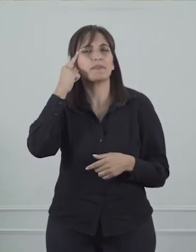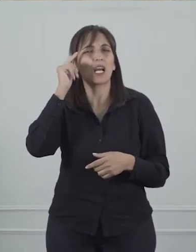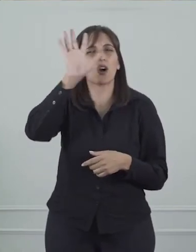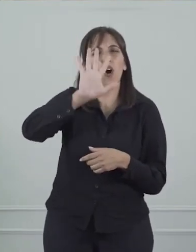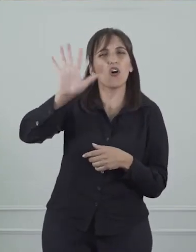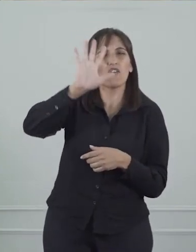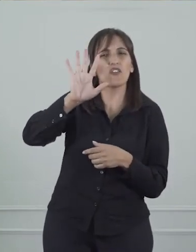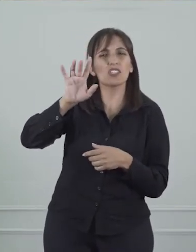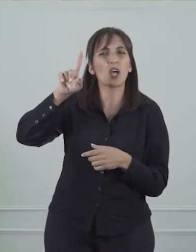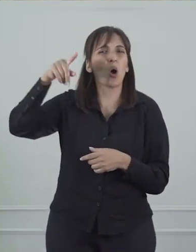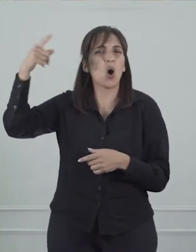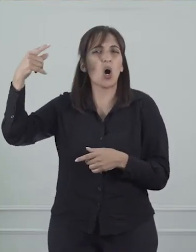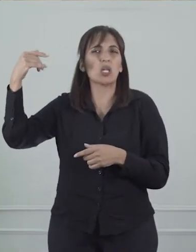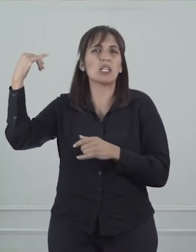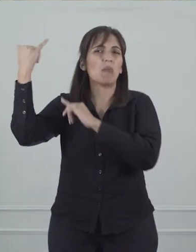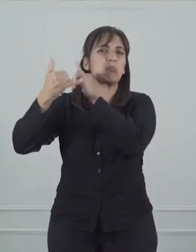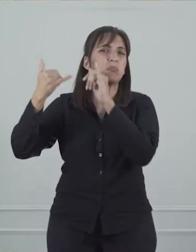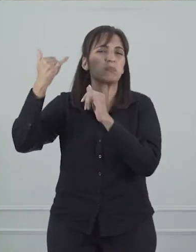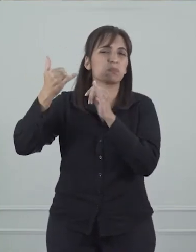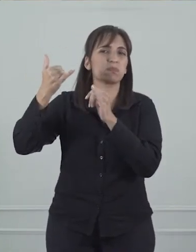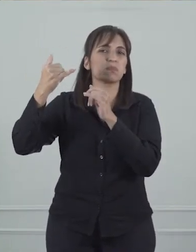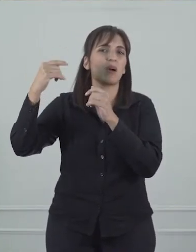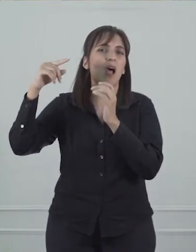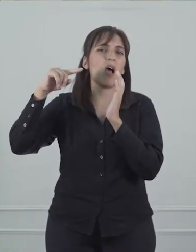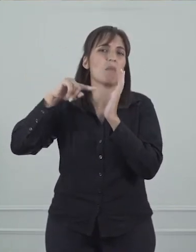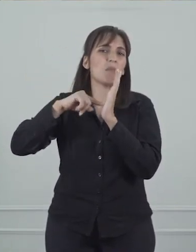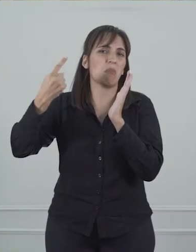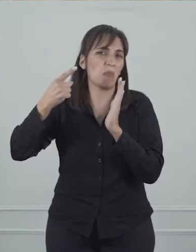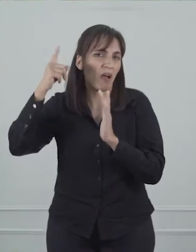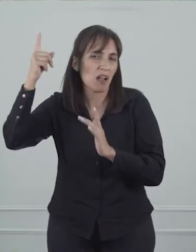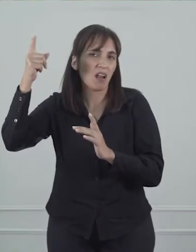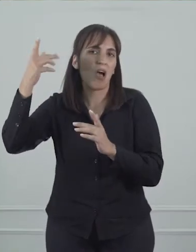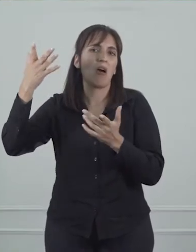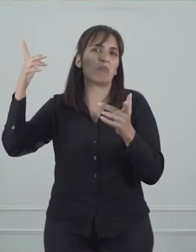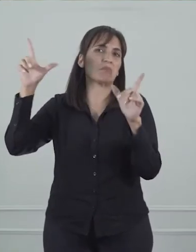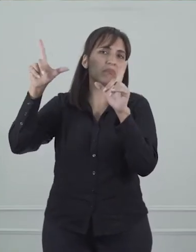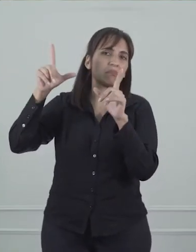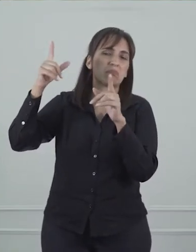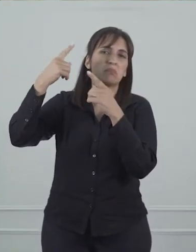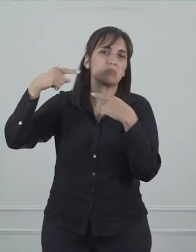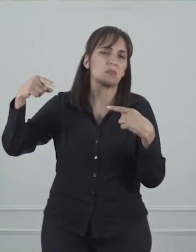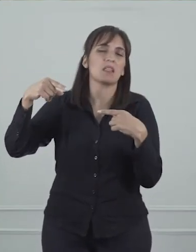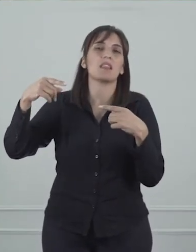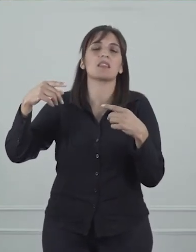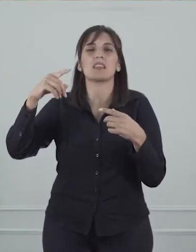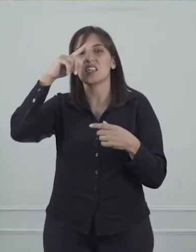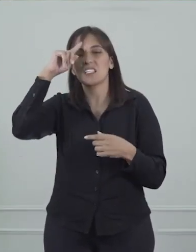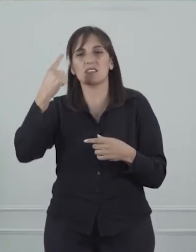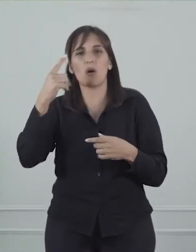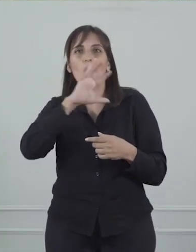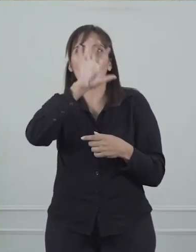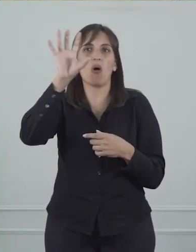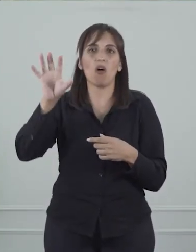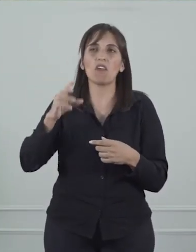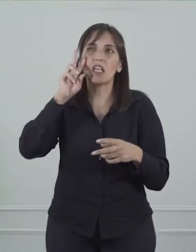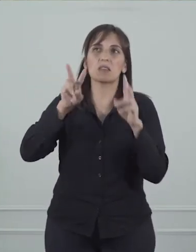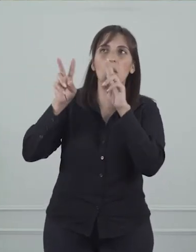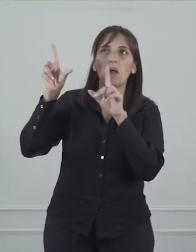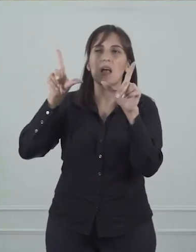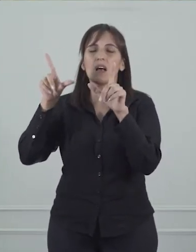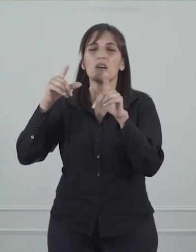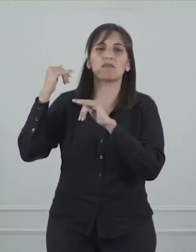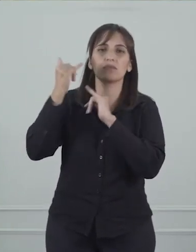puede venir, ya sea de información de la Nación o de información de otras provincias. Así que, insisto, cinco lugares en La Rioja